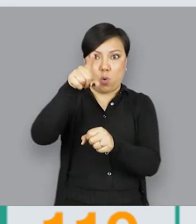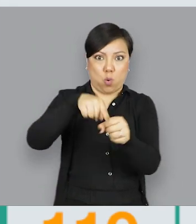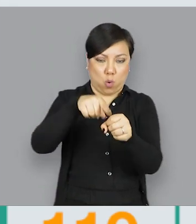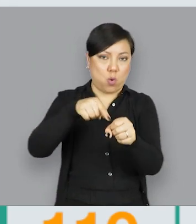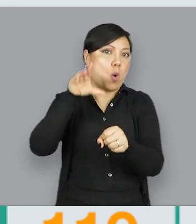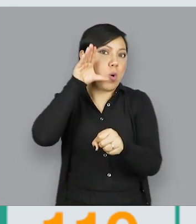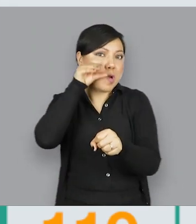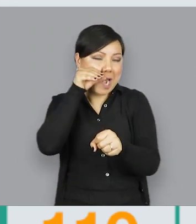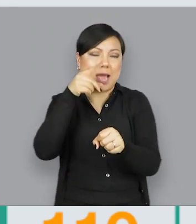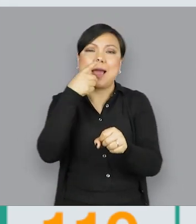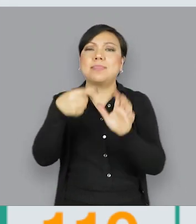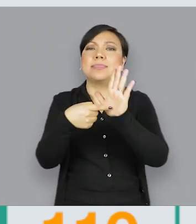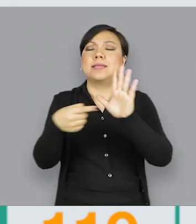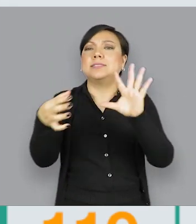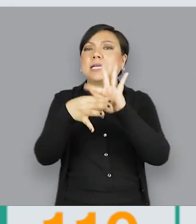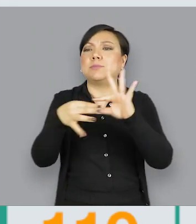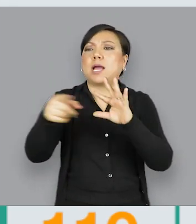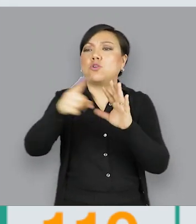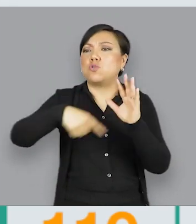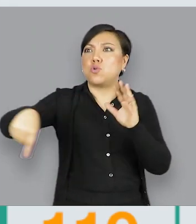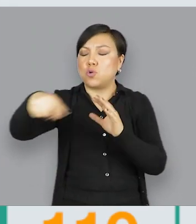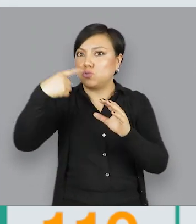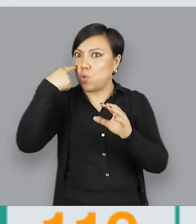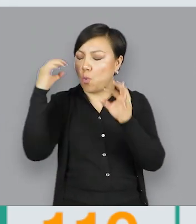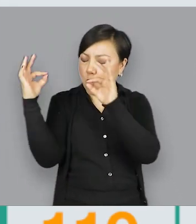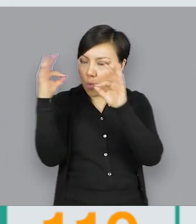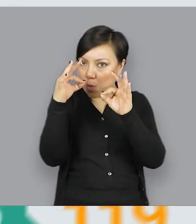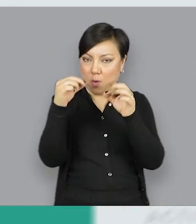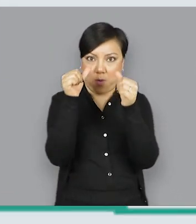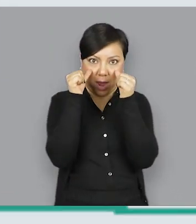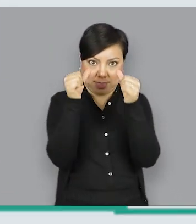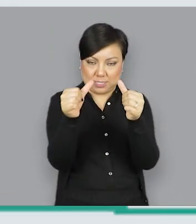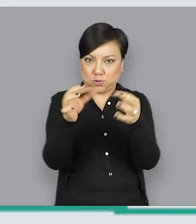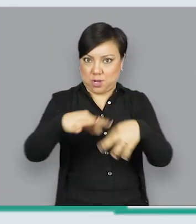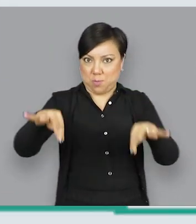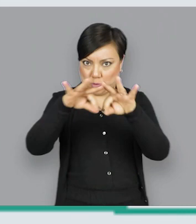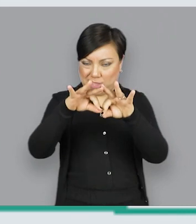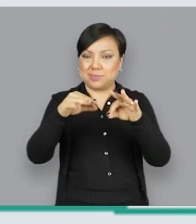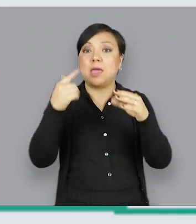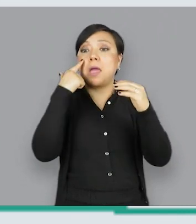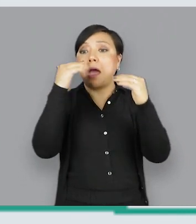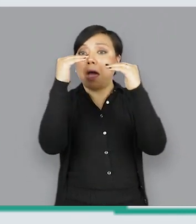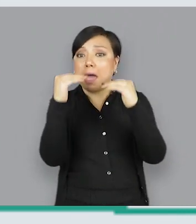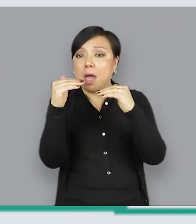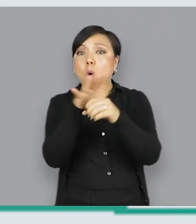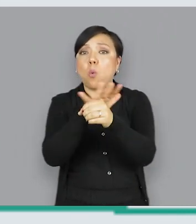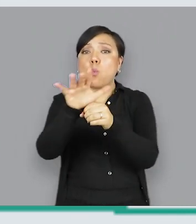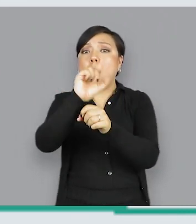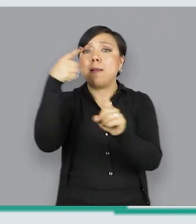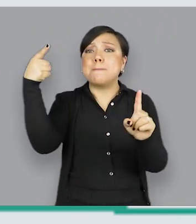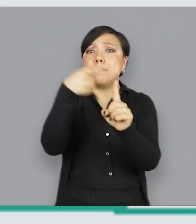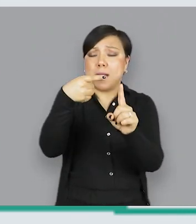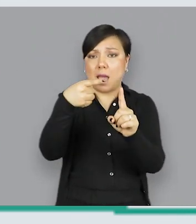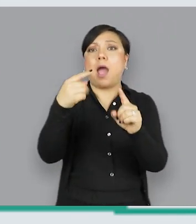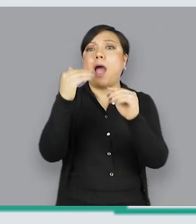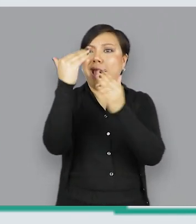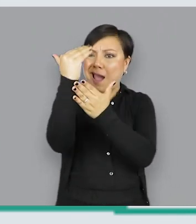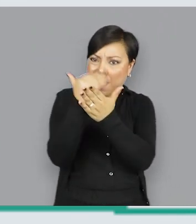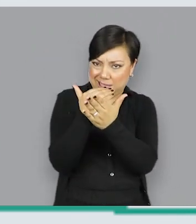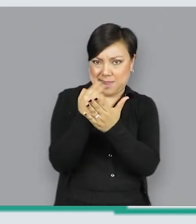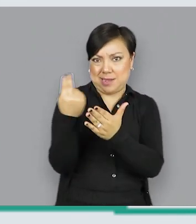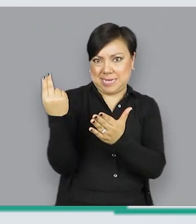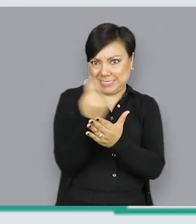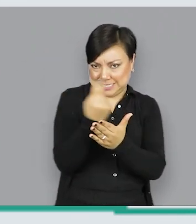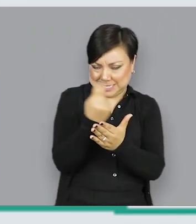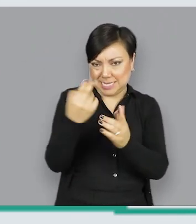viene el texto de algún aspecto relevante hacia el cual queremos dirigir tu atención. Abajo del marcador viene la meta que estamos buscando alcanzar a la